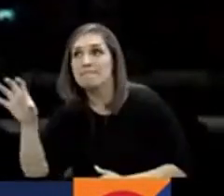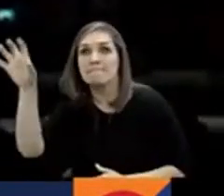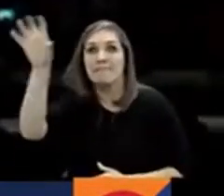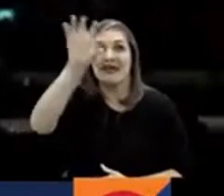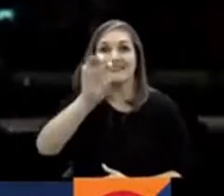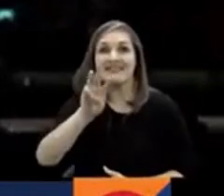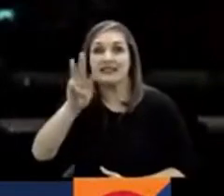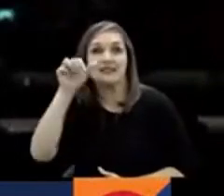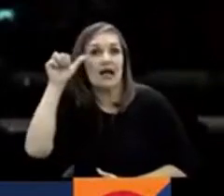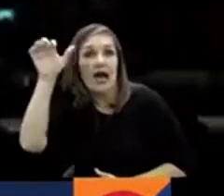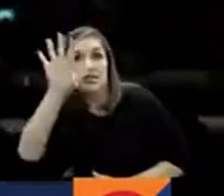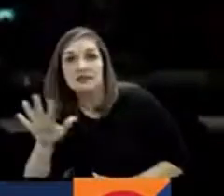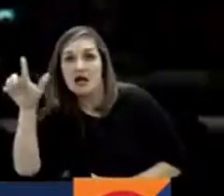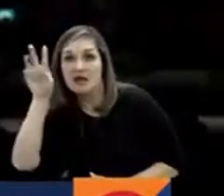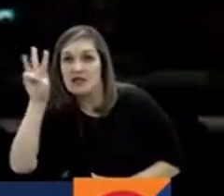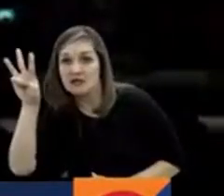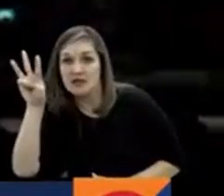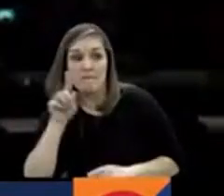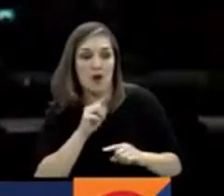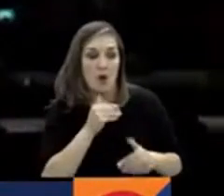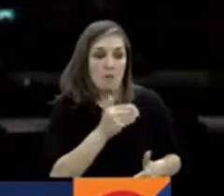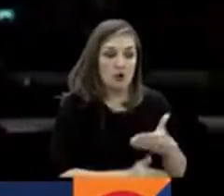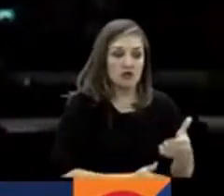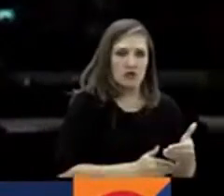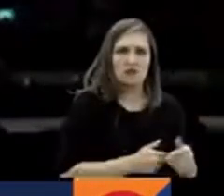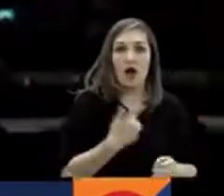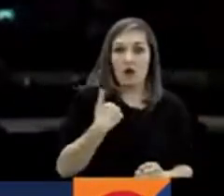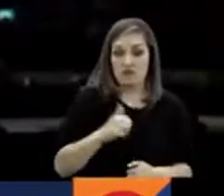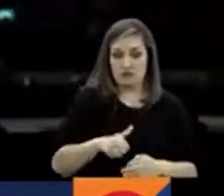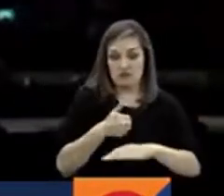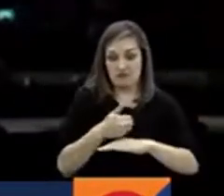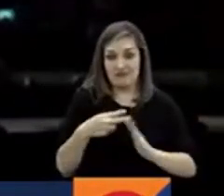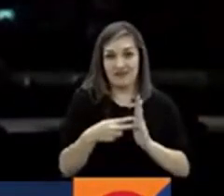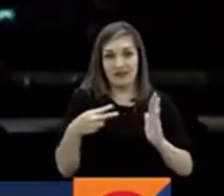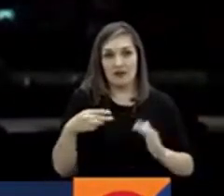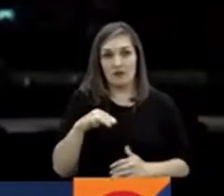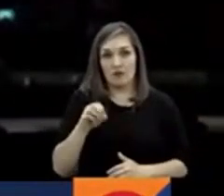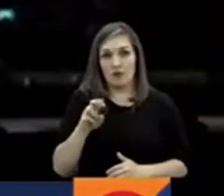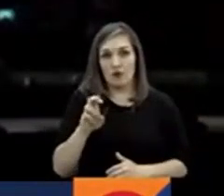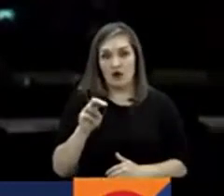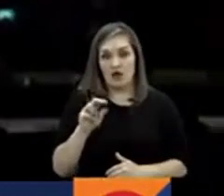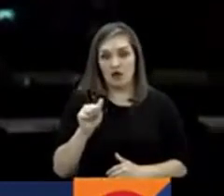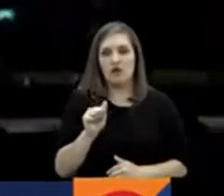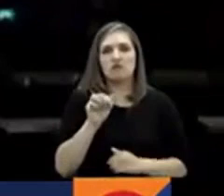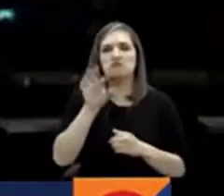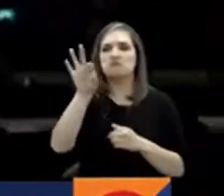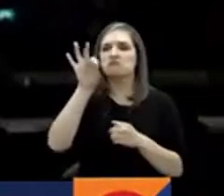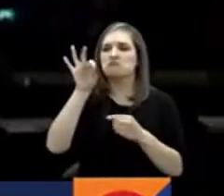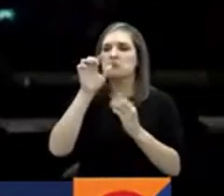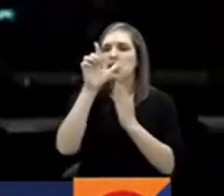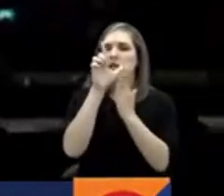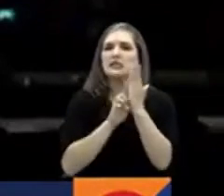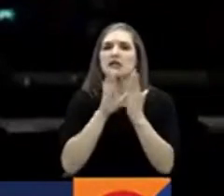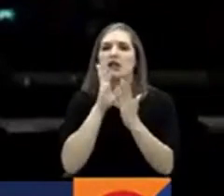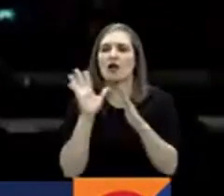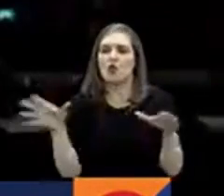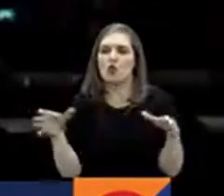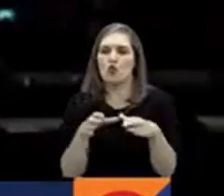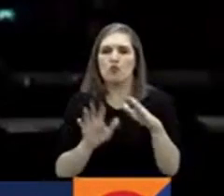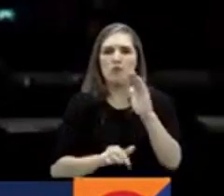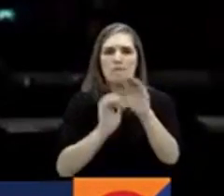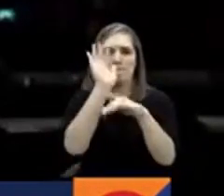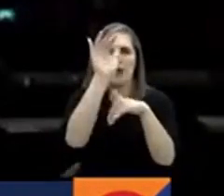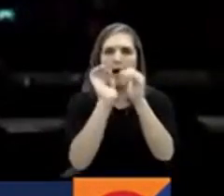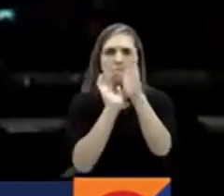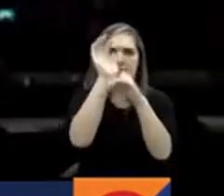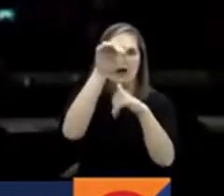Asia. Lo que llamó la atención es que el profesor, el técnico Guillermo Moreno, presentó su nómina de convocados para estas válidas, para estos